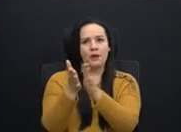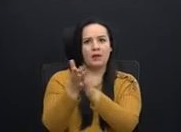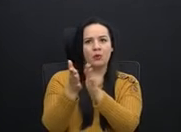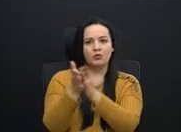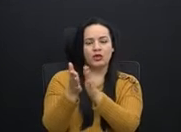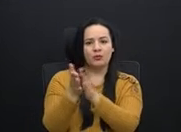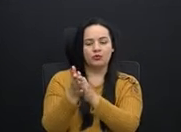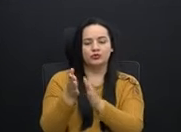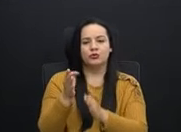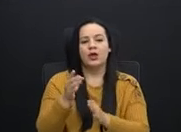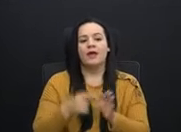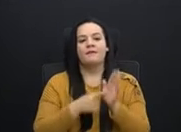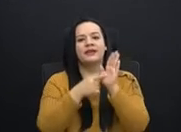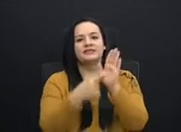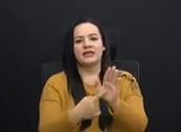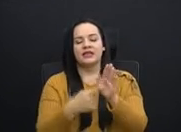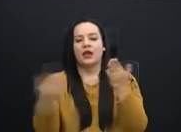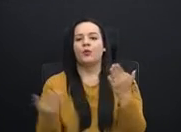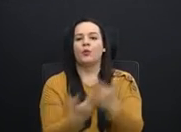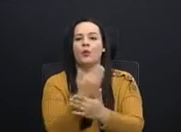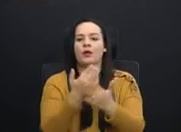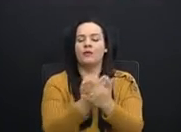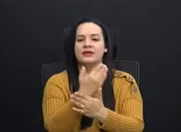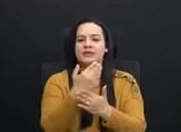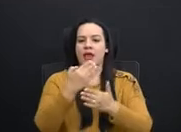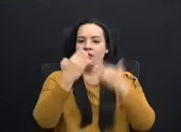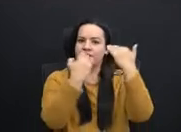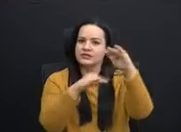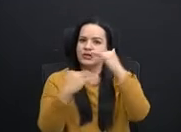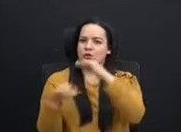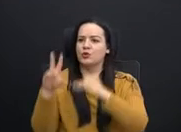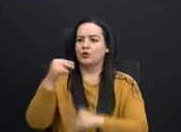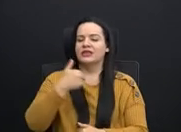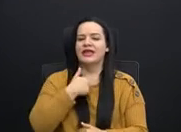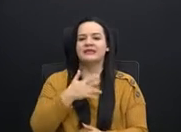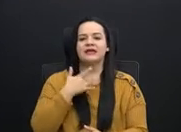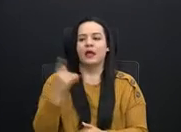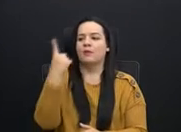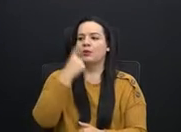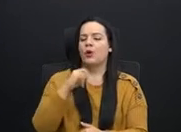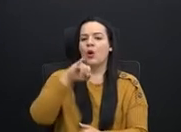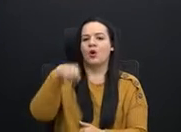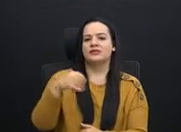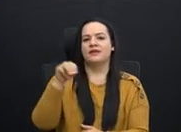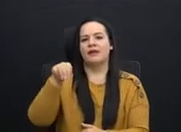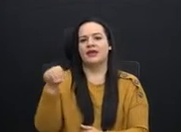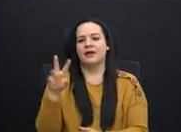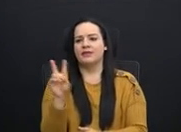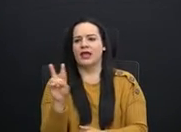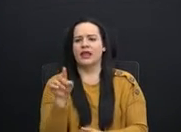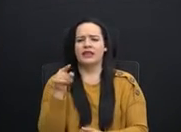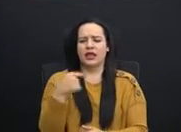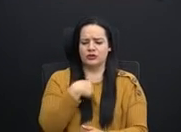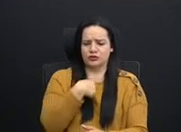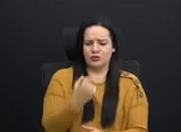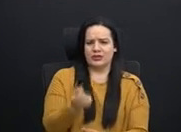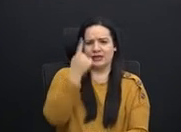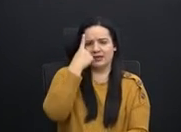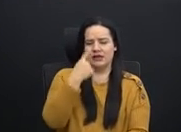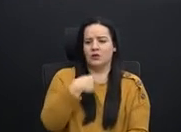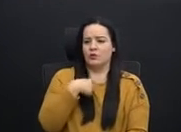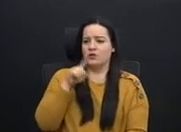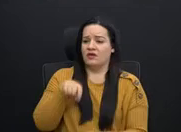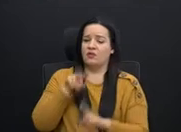presenta nuevas restricciones que no tienen sentido. Me preguntaba don José María Bellalta que si yo las había entendido y tengo que